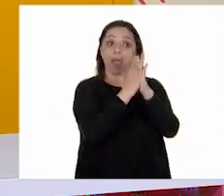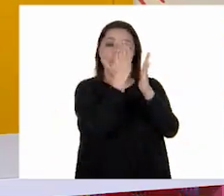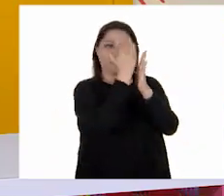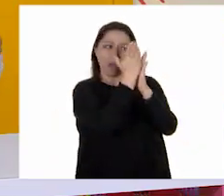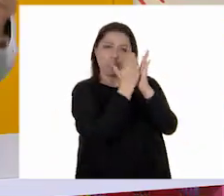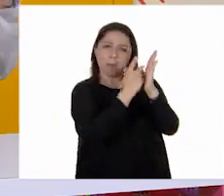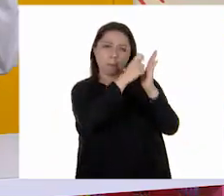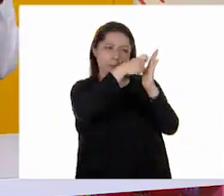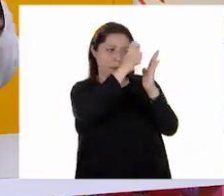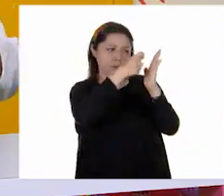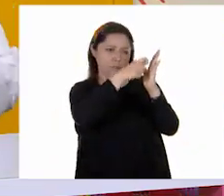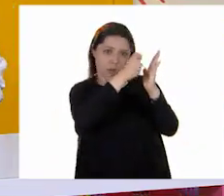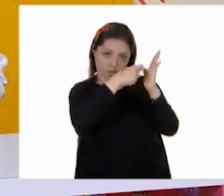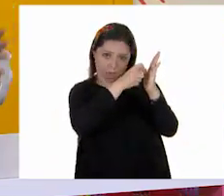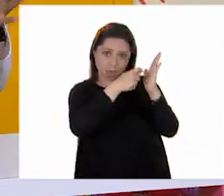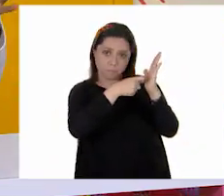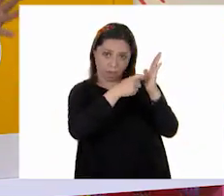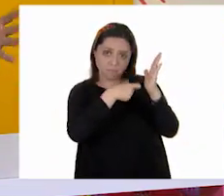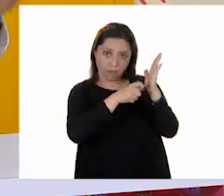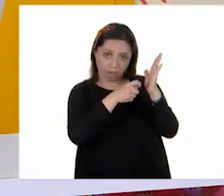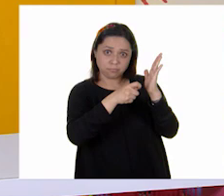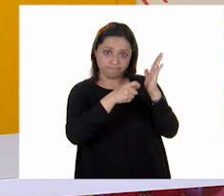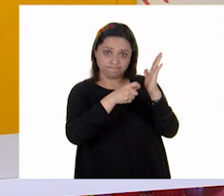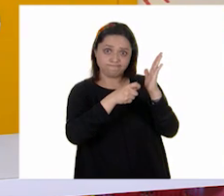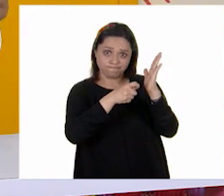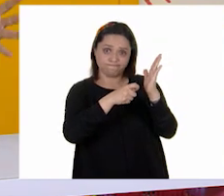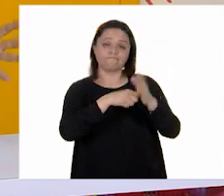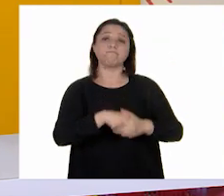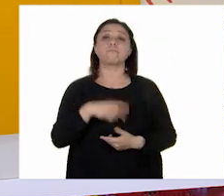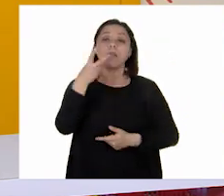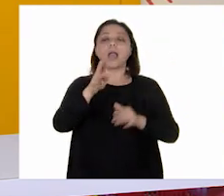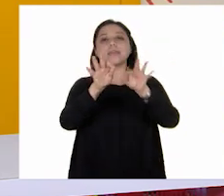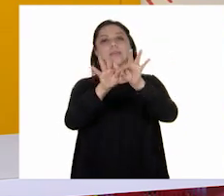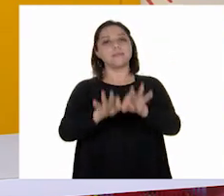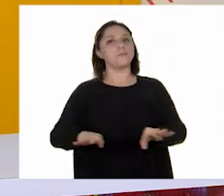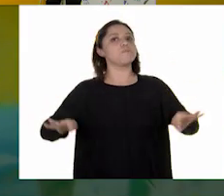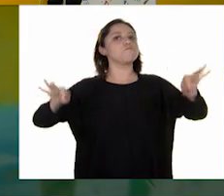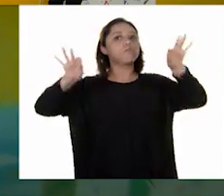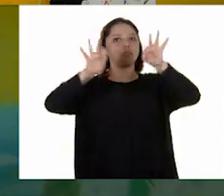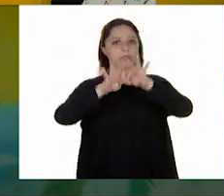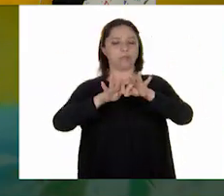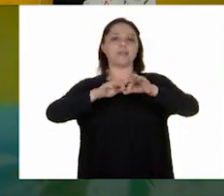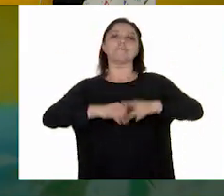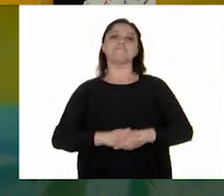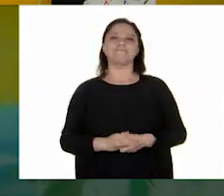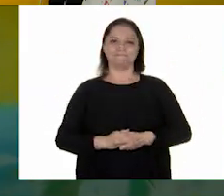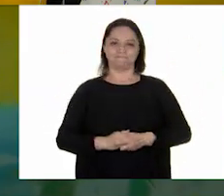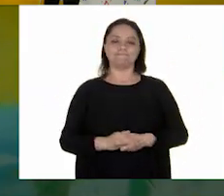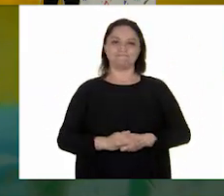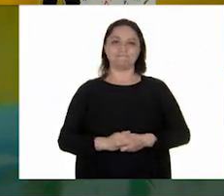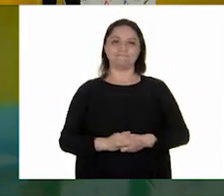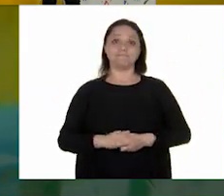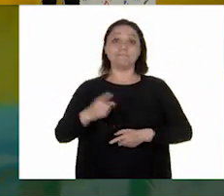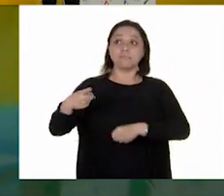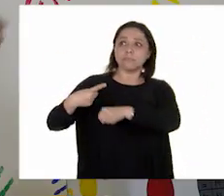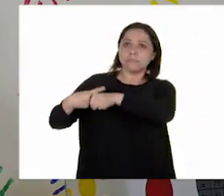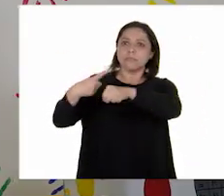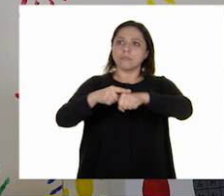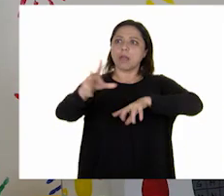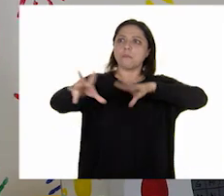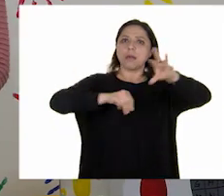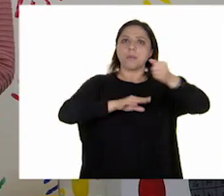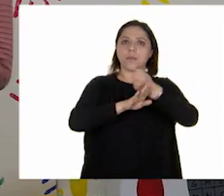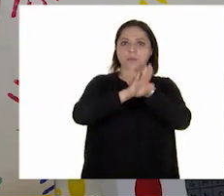completo. Definitivamente vacunarte es importante. Así es. así evitamos que nos enfermemos